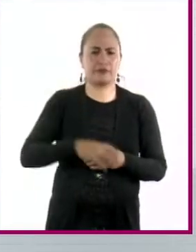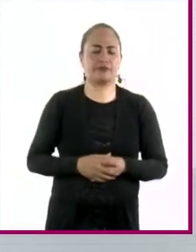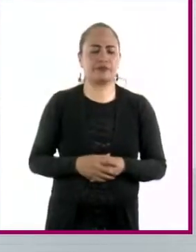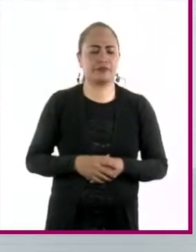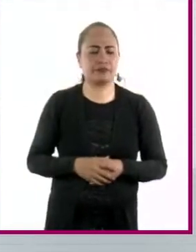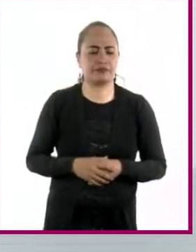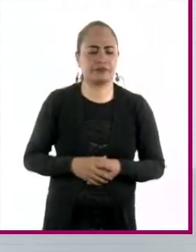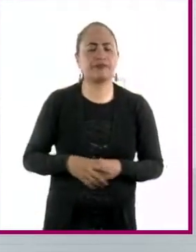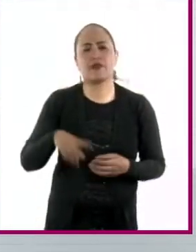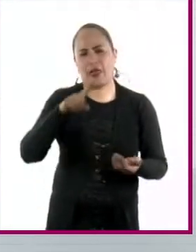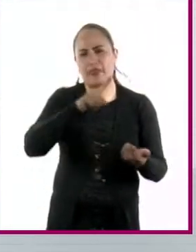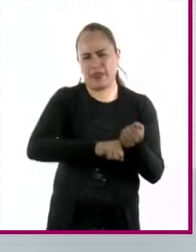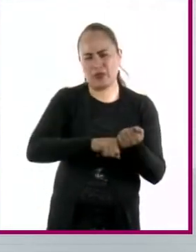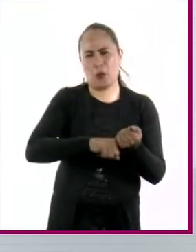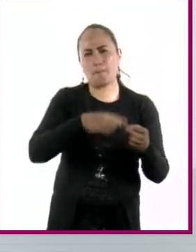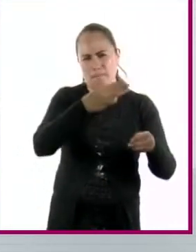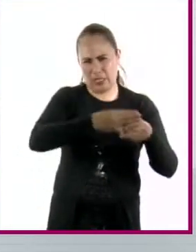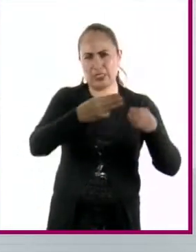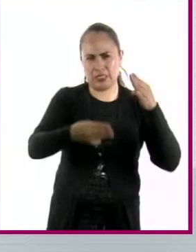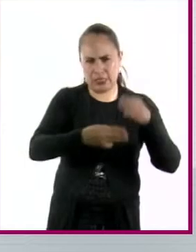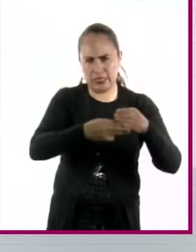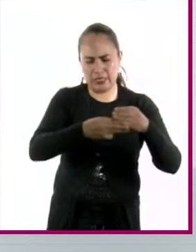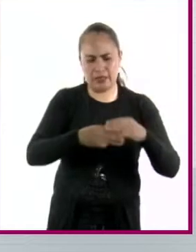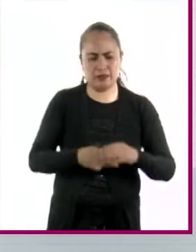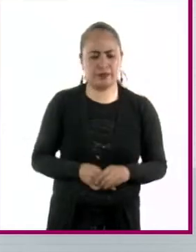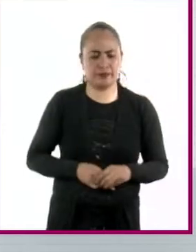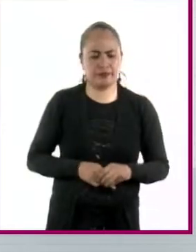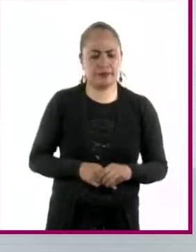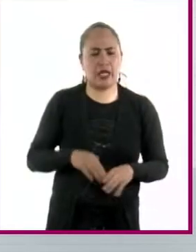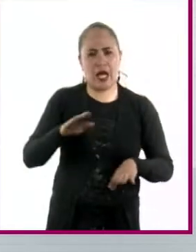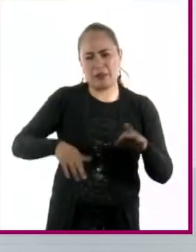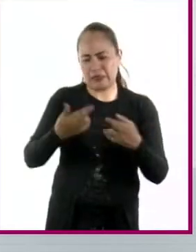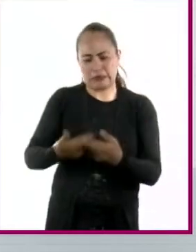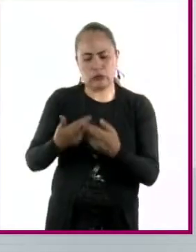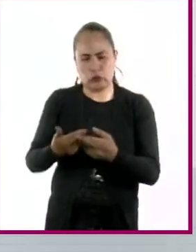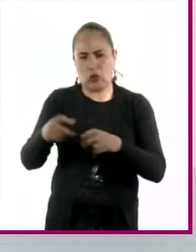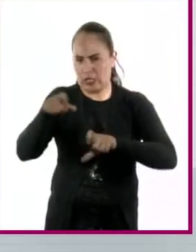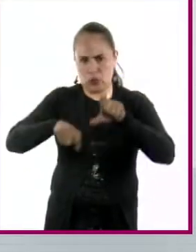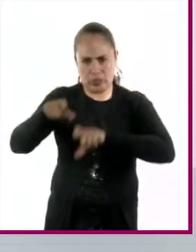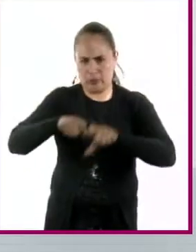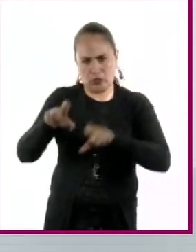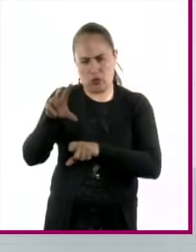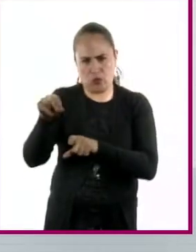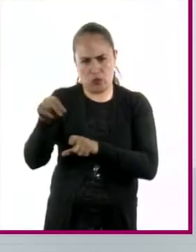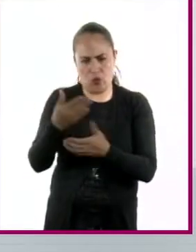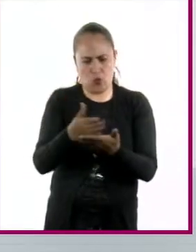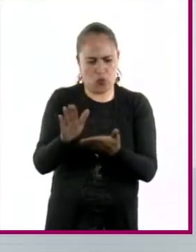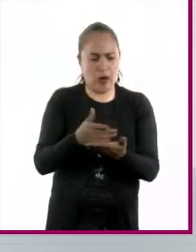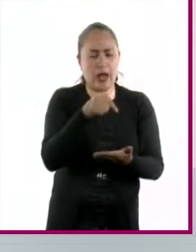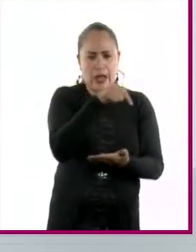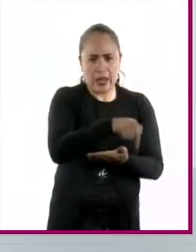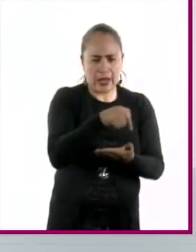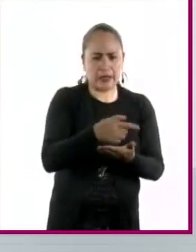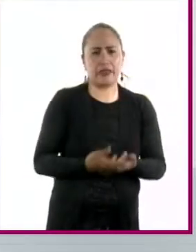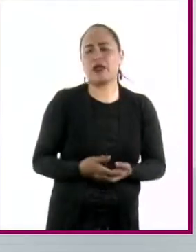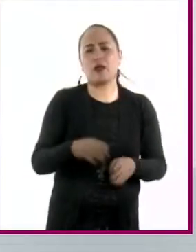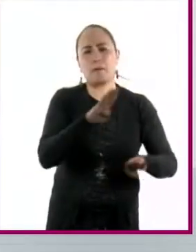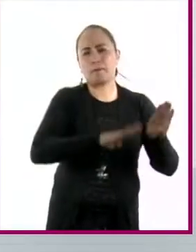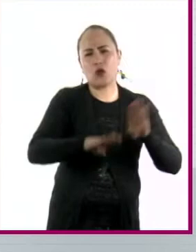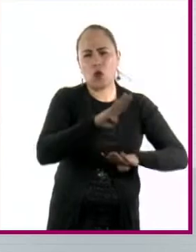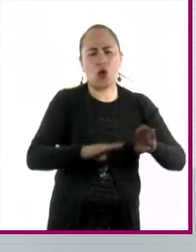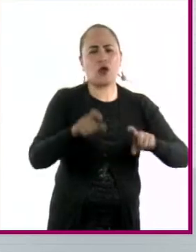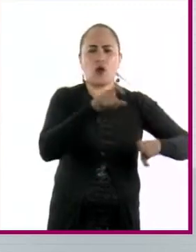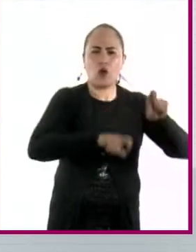los residuos radioactivos. Entonces lo que hacen los procesos químicos o